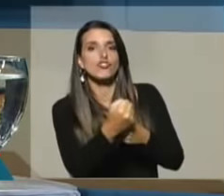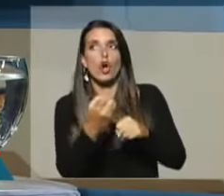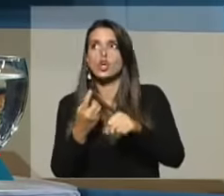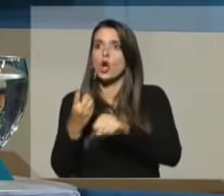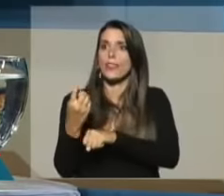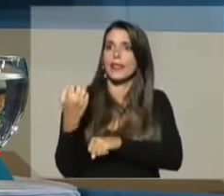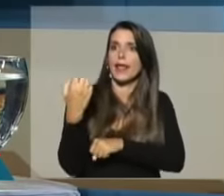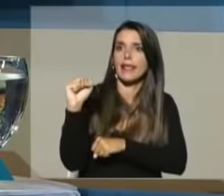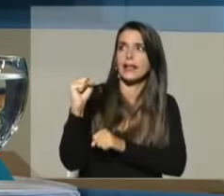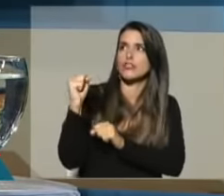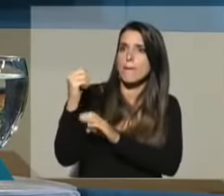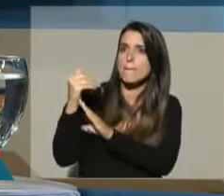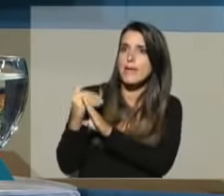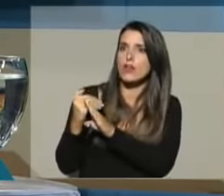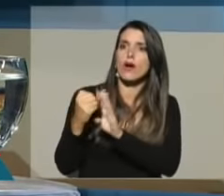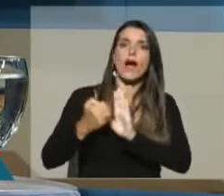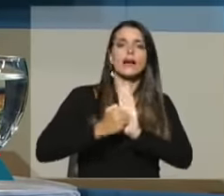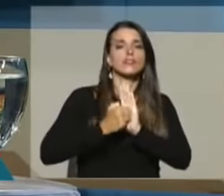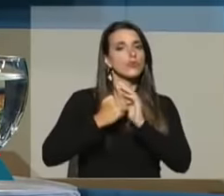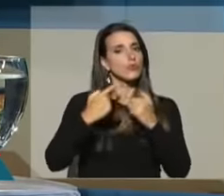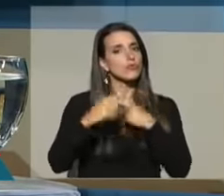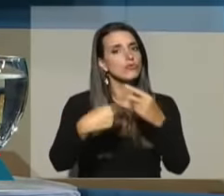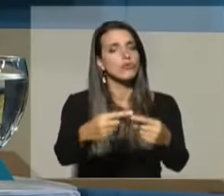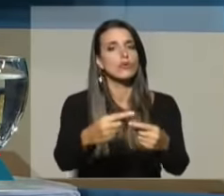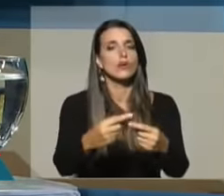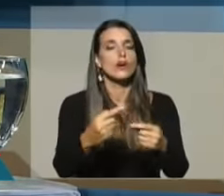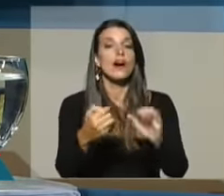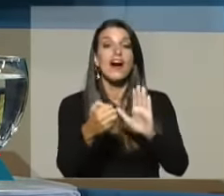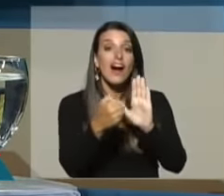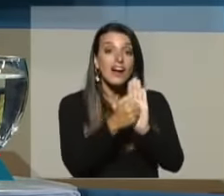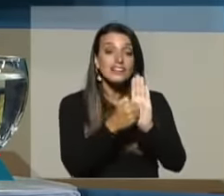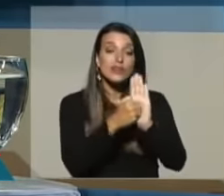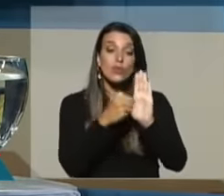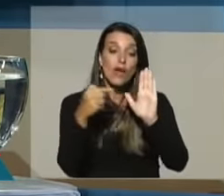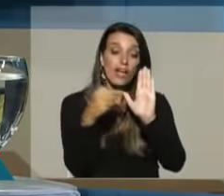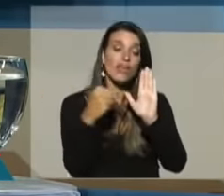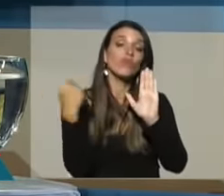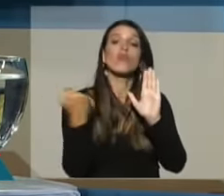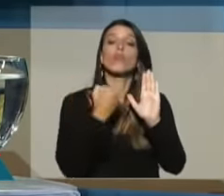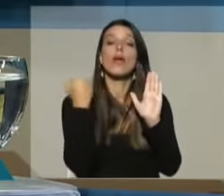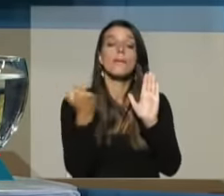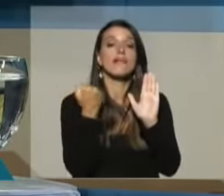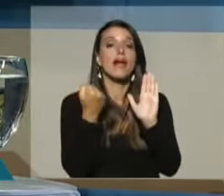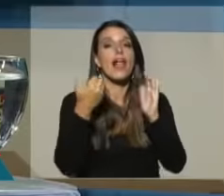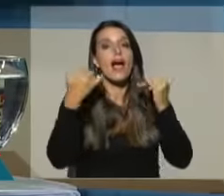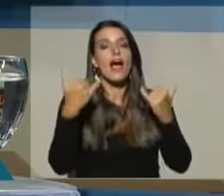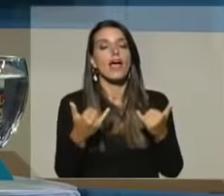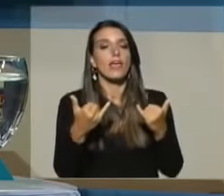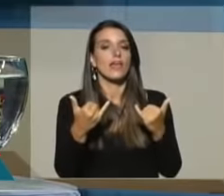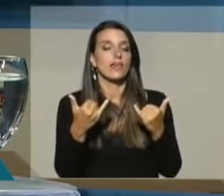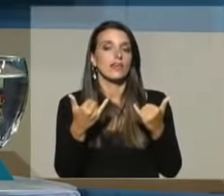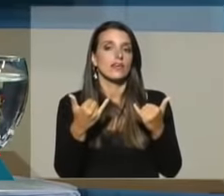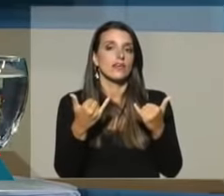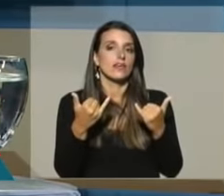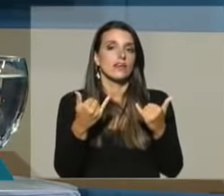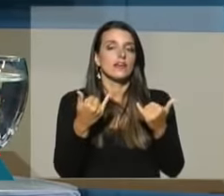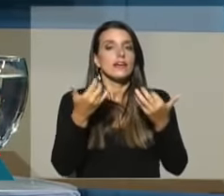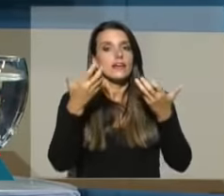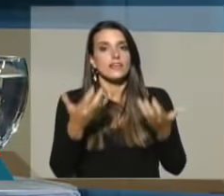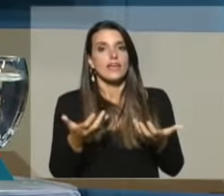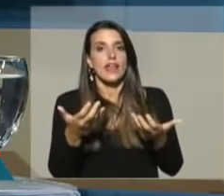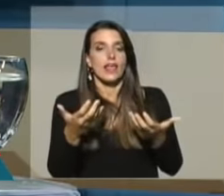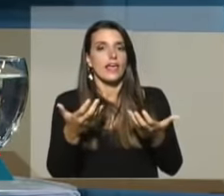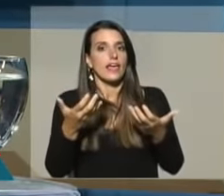artículos sigan vigentes. Son artículos que tienen esencialmente una acción que busca